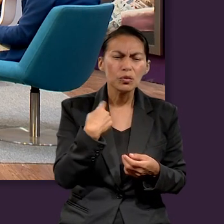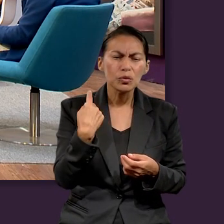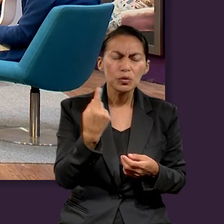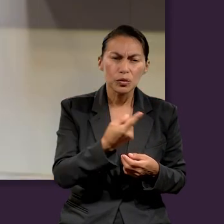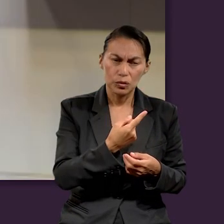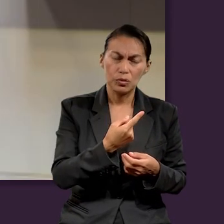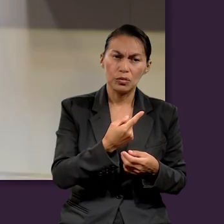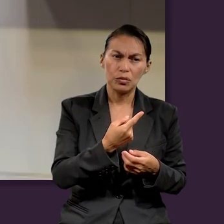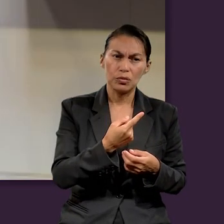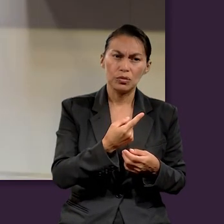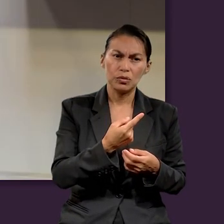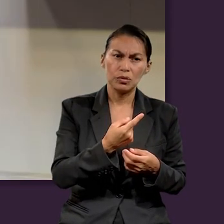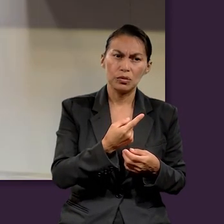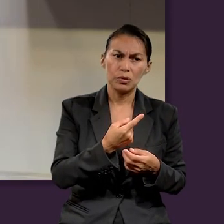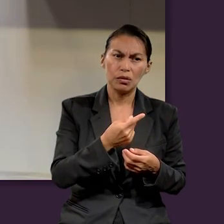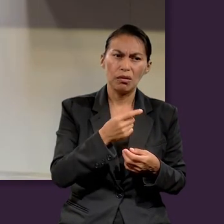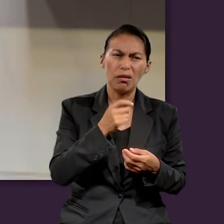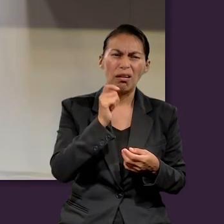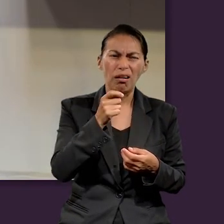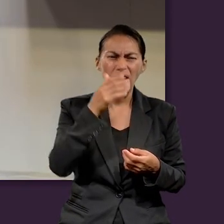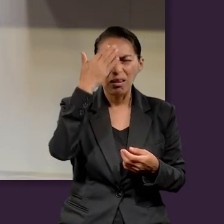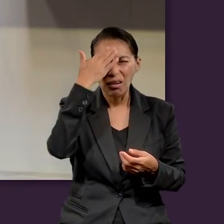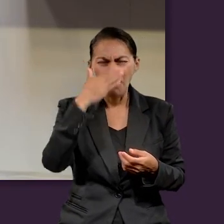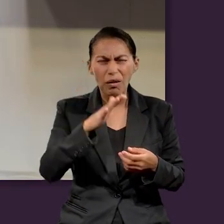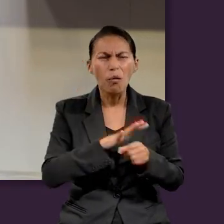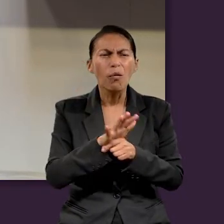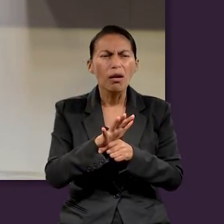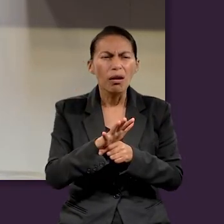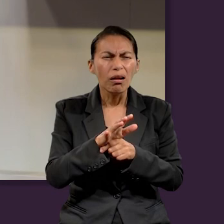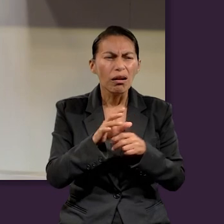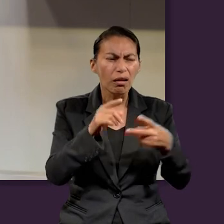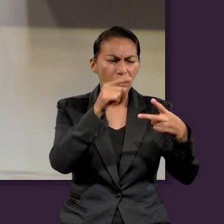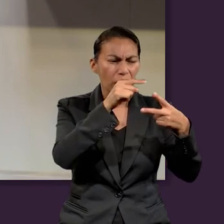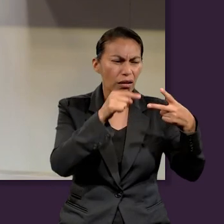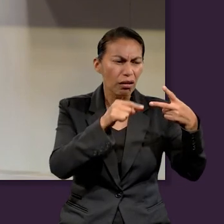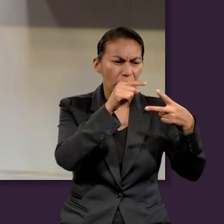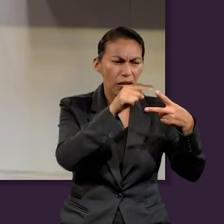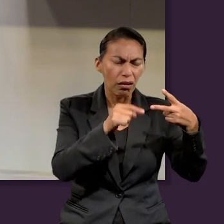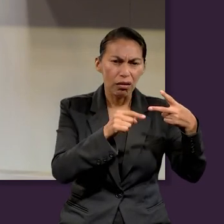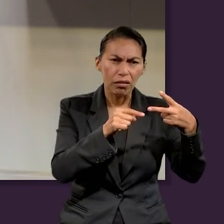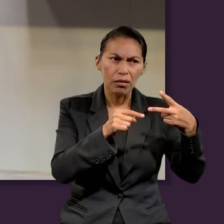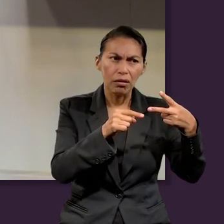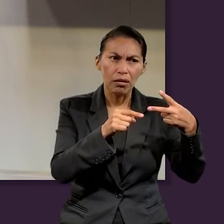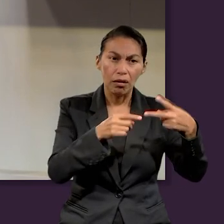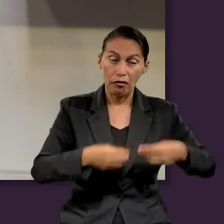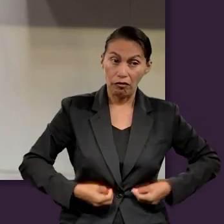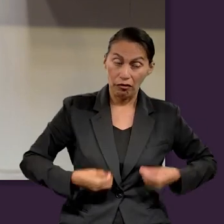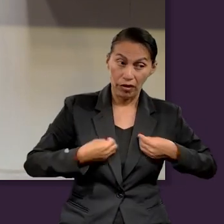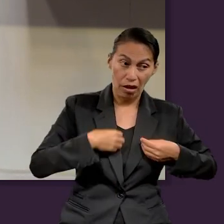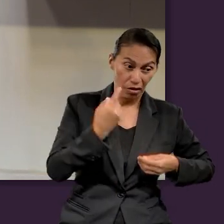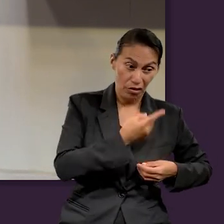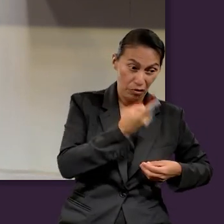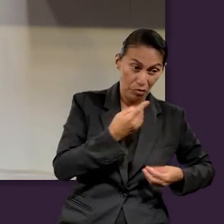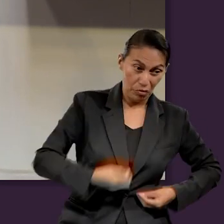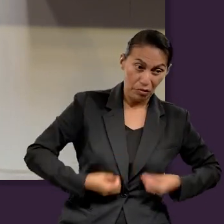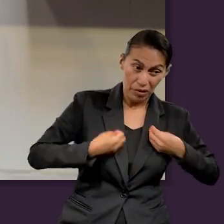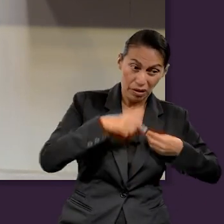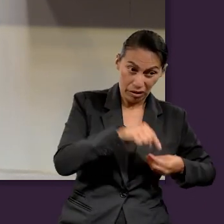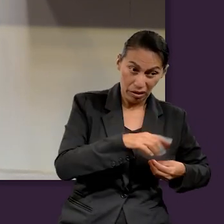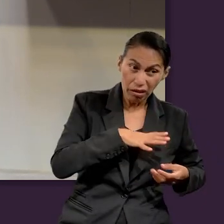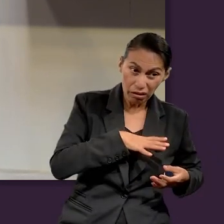para nosotros va a representar el hecho de saber qué es lo que vamos a conocer en cuanto a estos temas. Ahora,